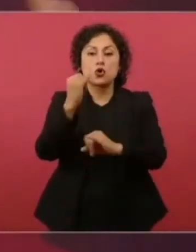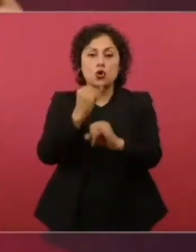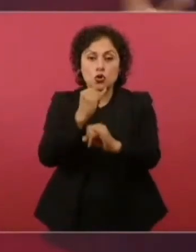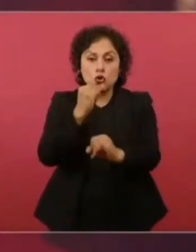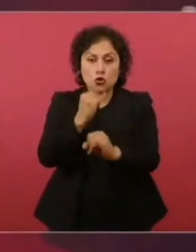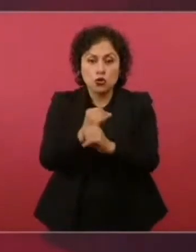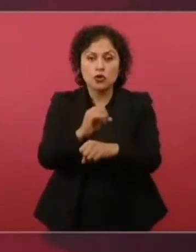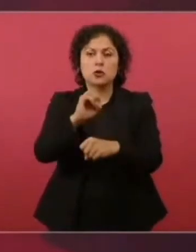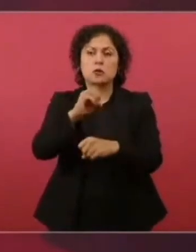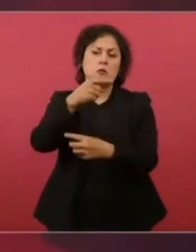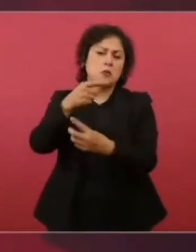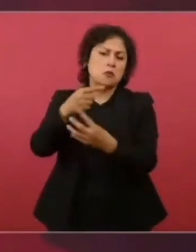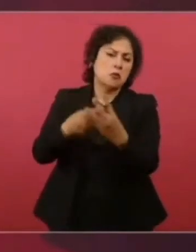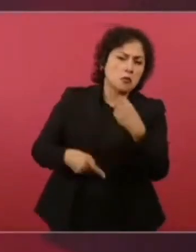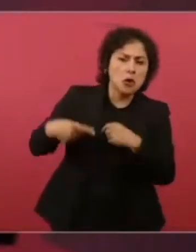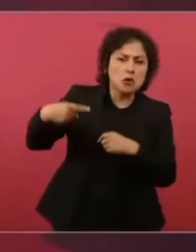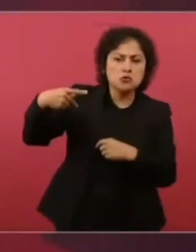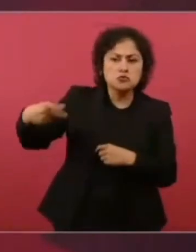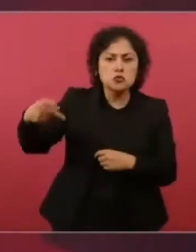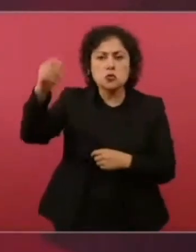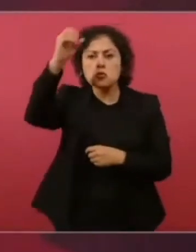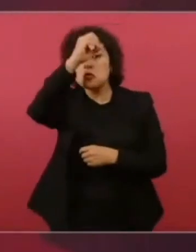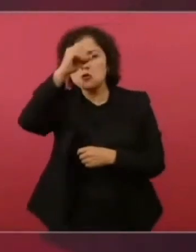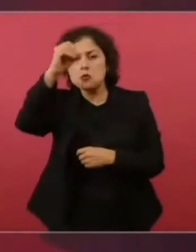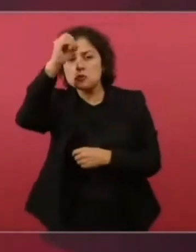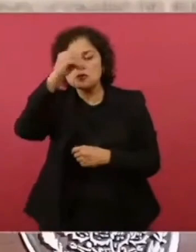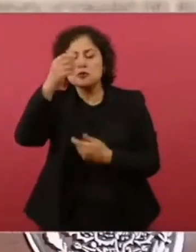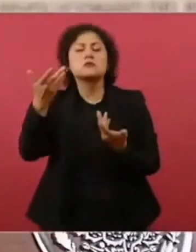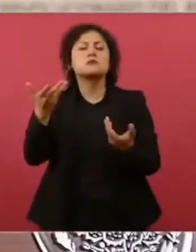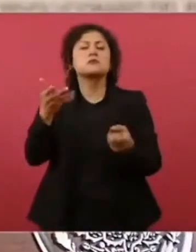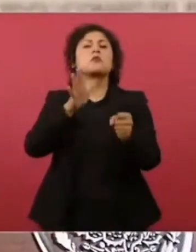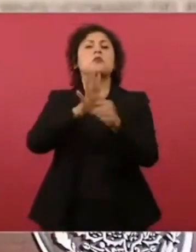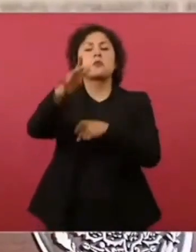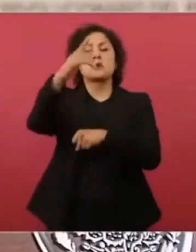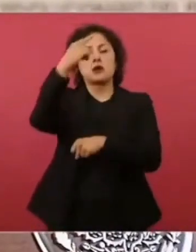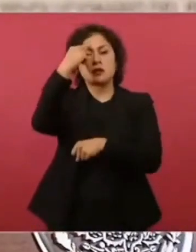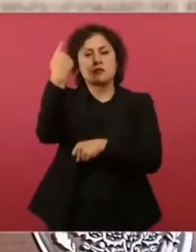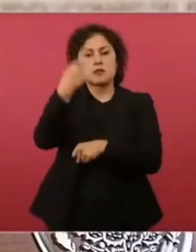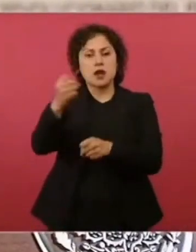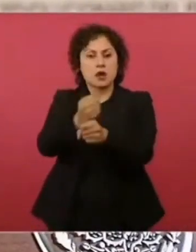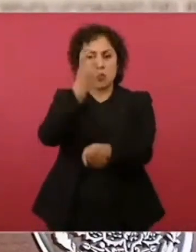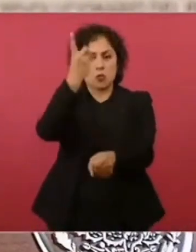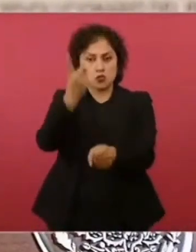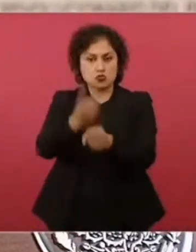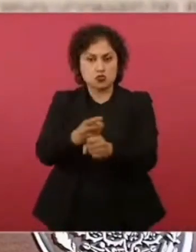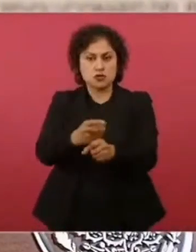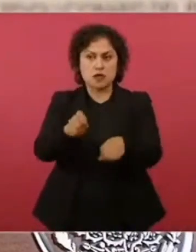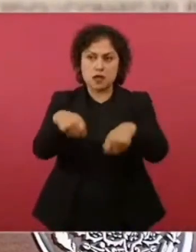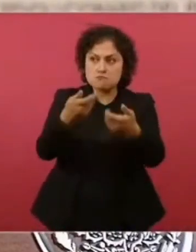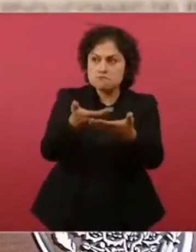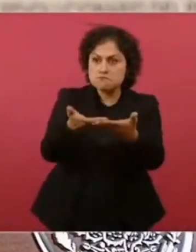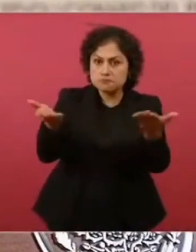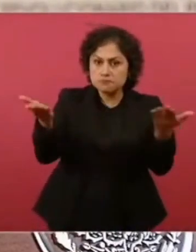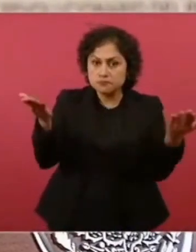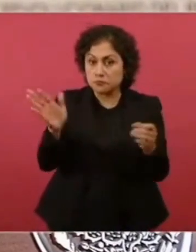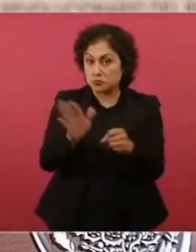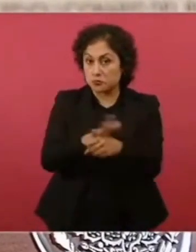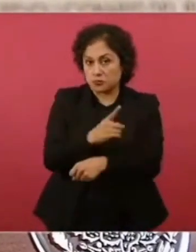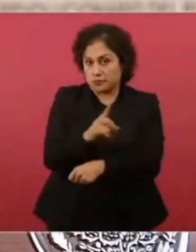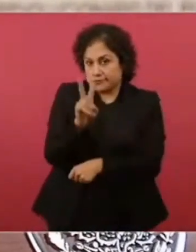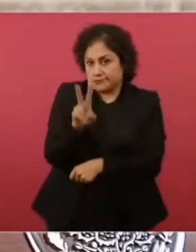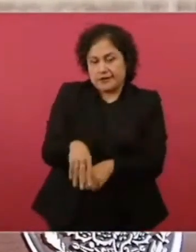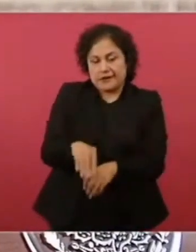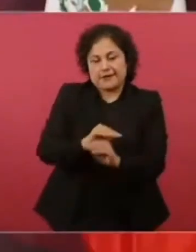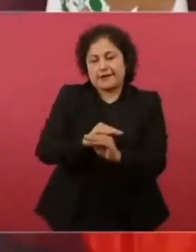se les diera facilidad, porque es evidente de que no están participando